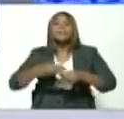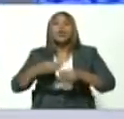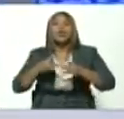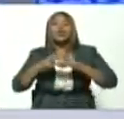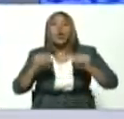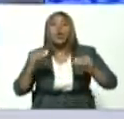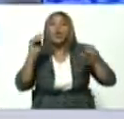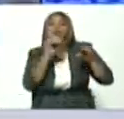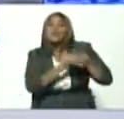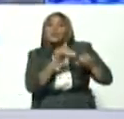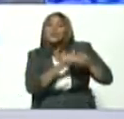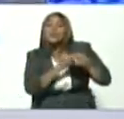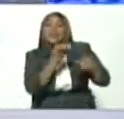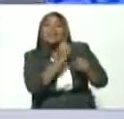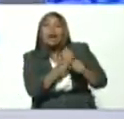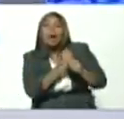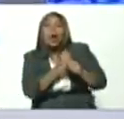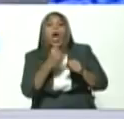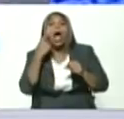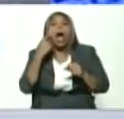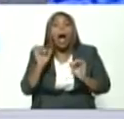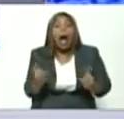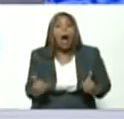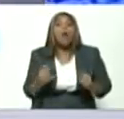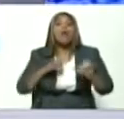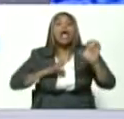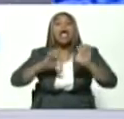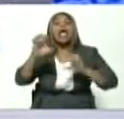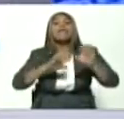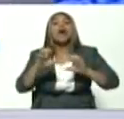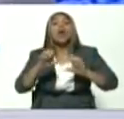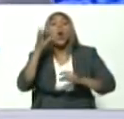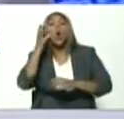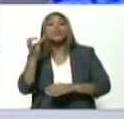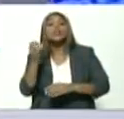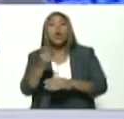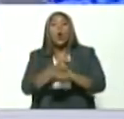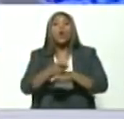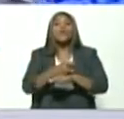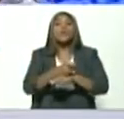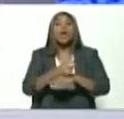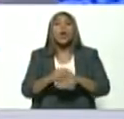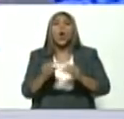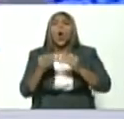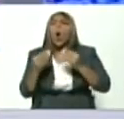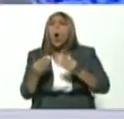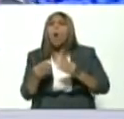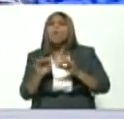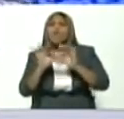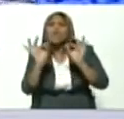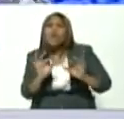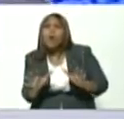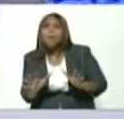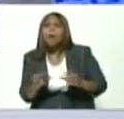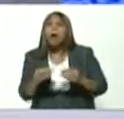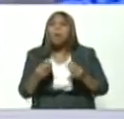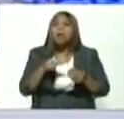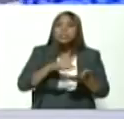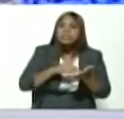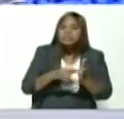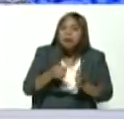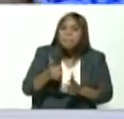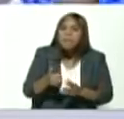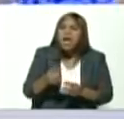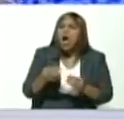hay que evaluarlo en el consejo de gobierno de la clase obrera como son las fórmulas cual es la viabilidad de que